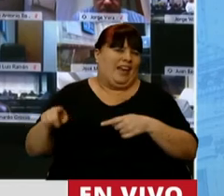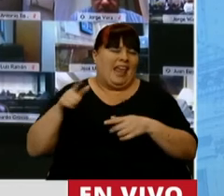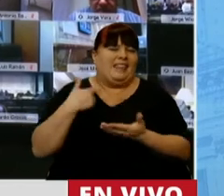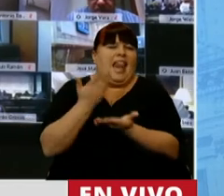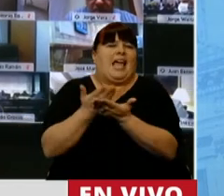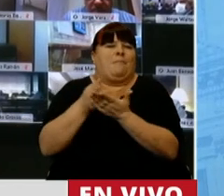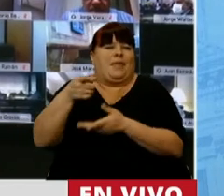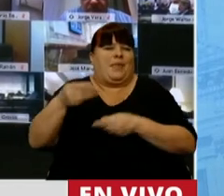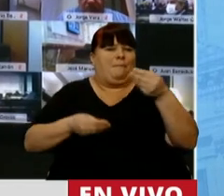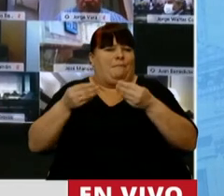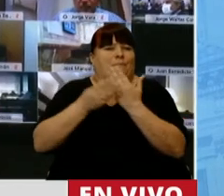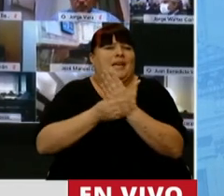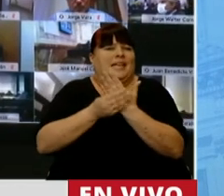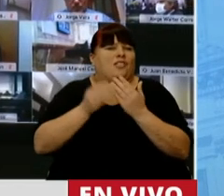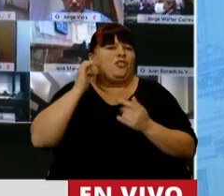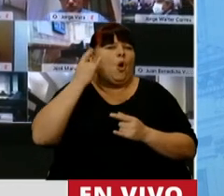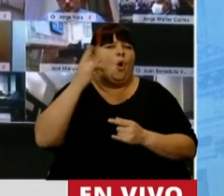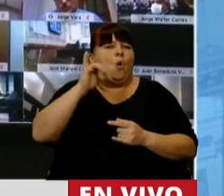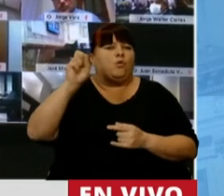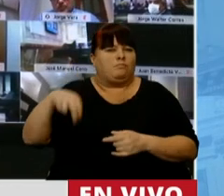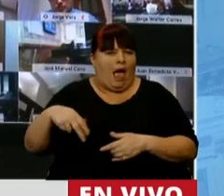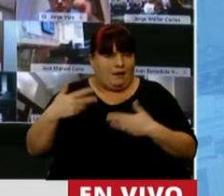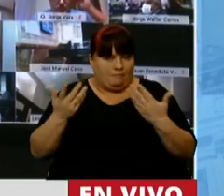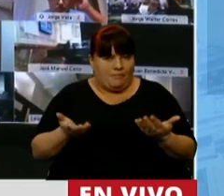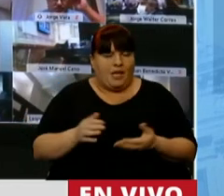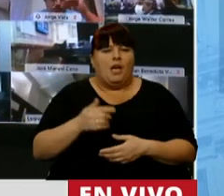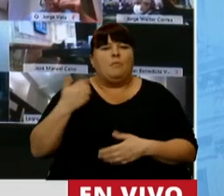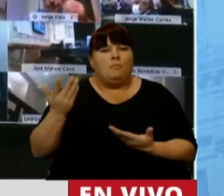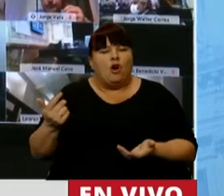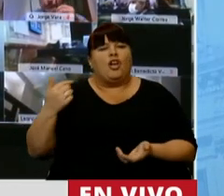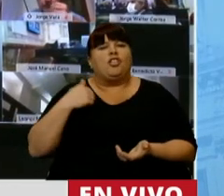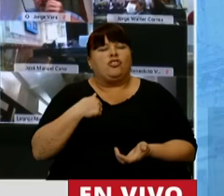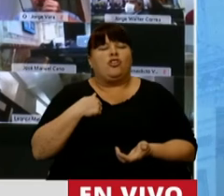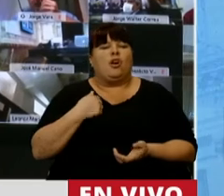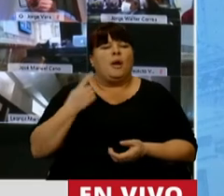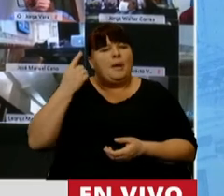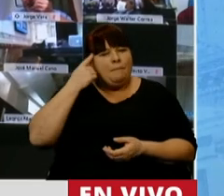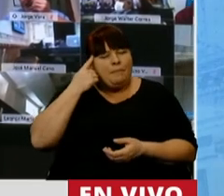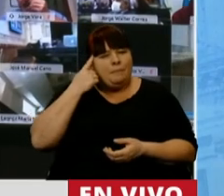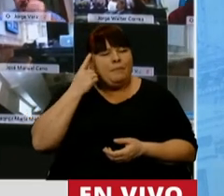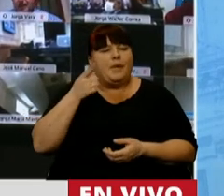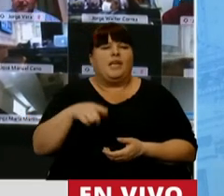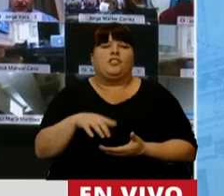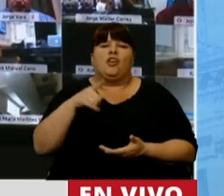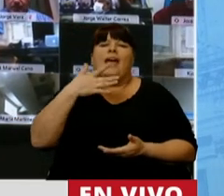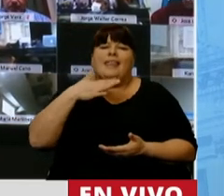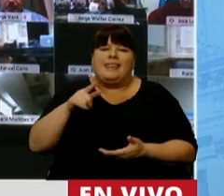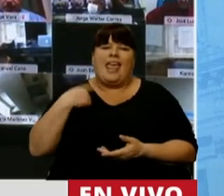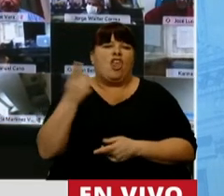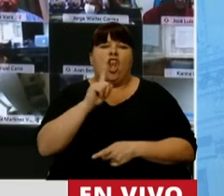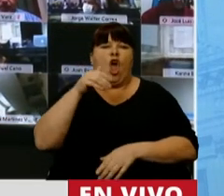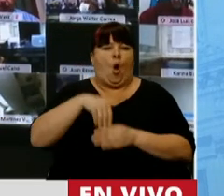planteada por el Ministro Juan. Por eso pretendo que se interprete nuestra